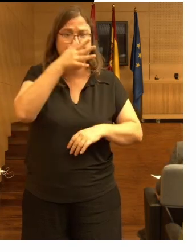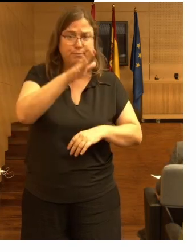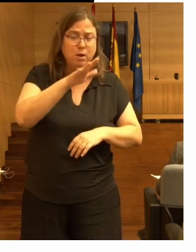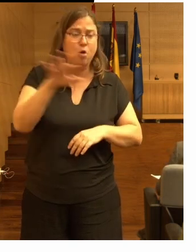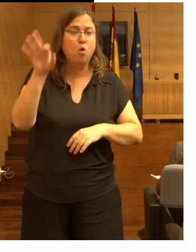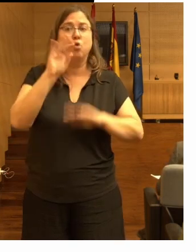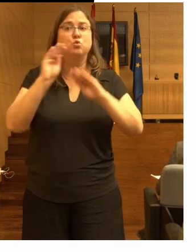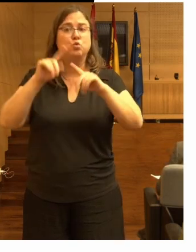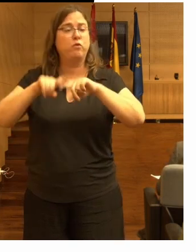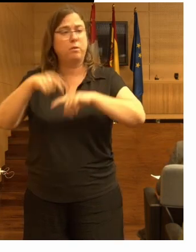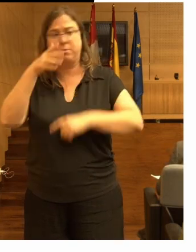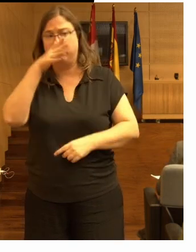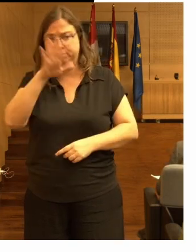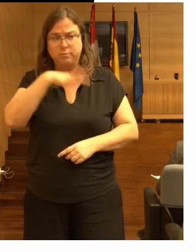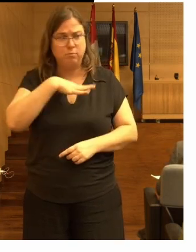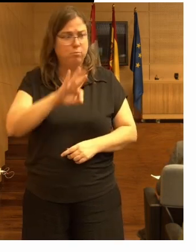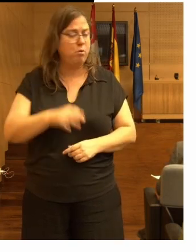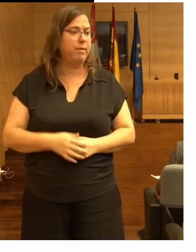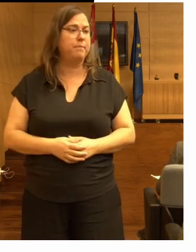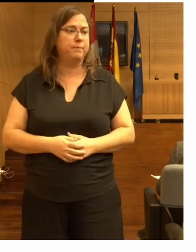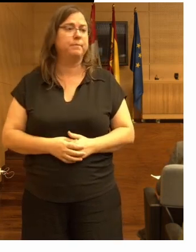familias sus familiares